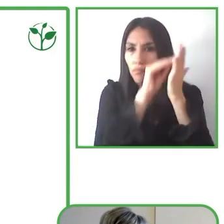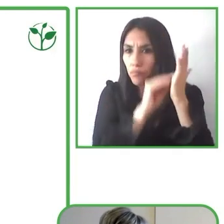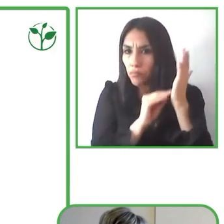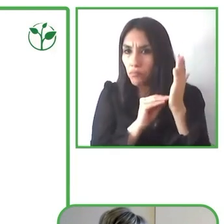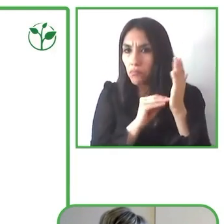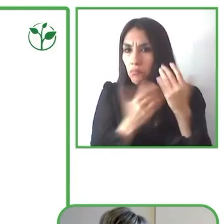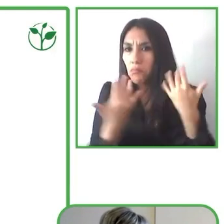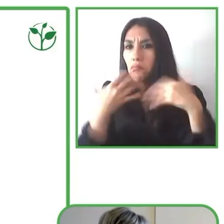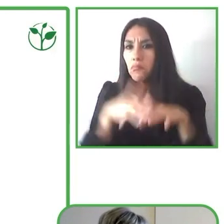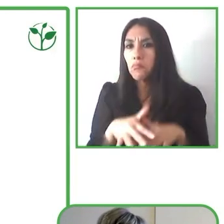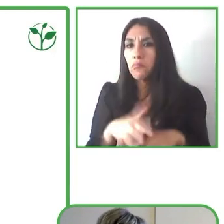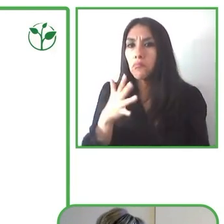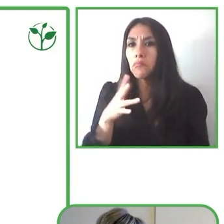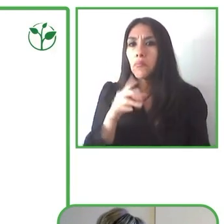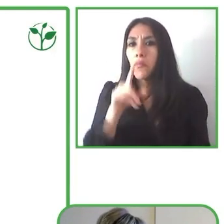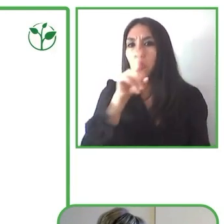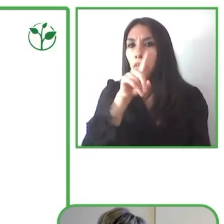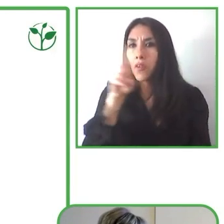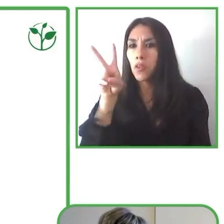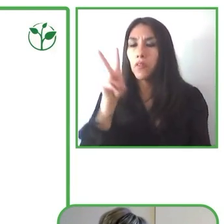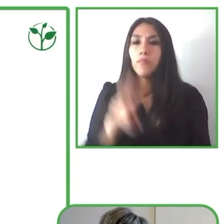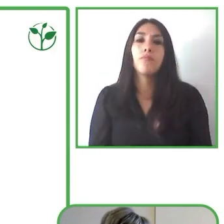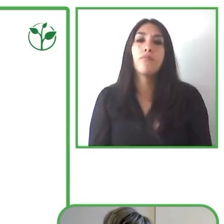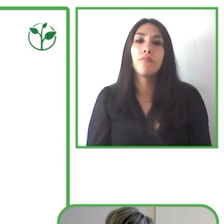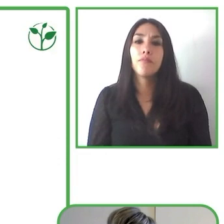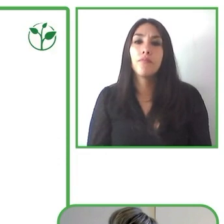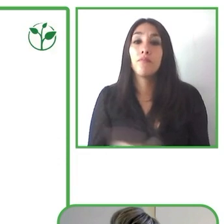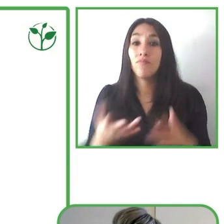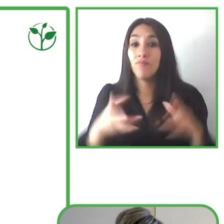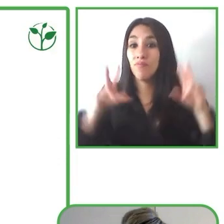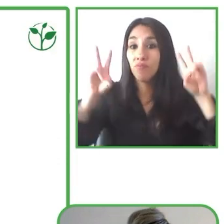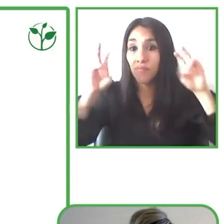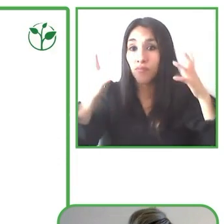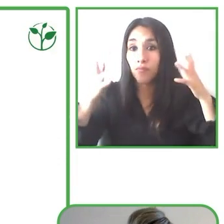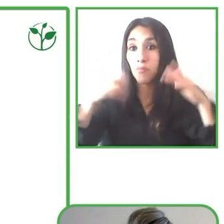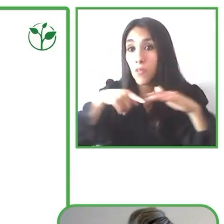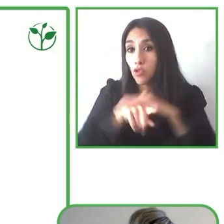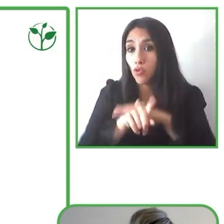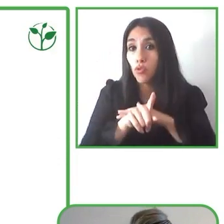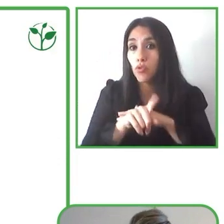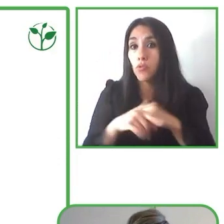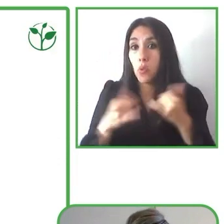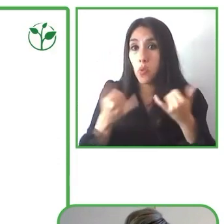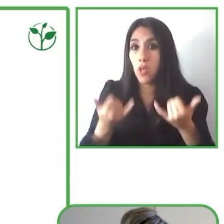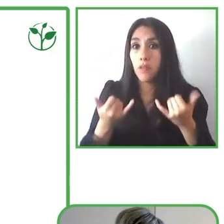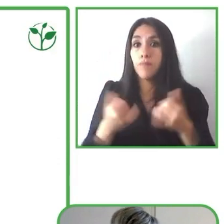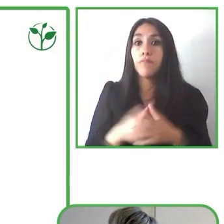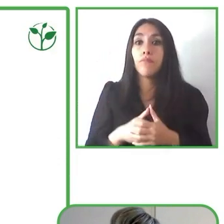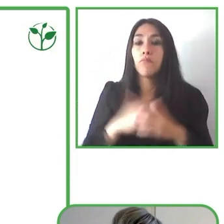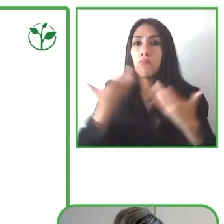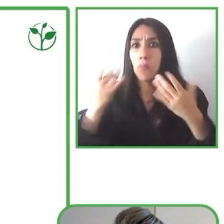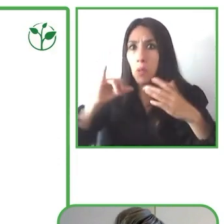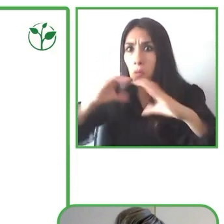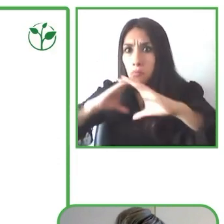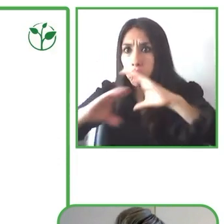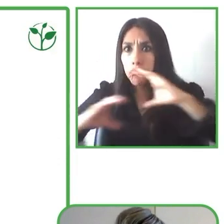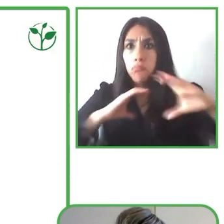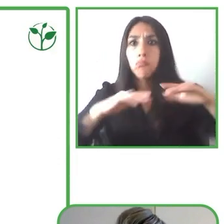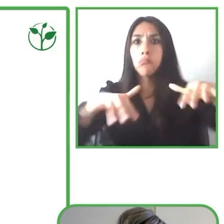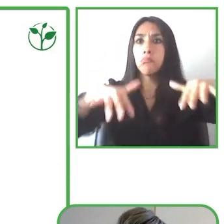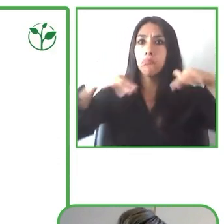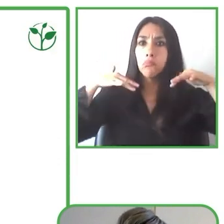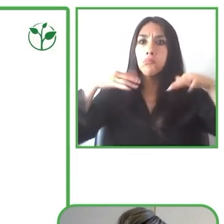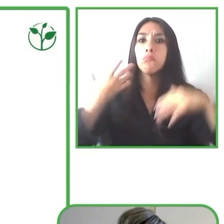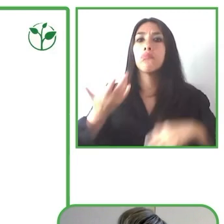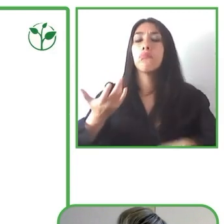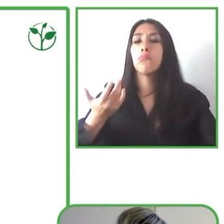física y comunicacional en eventos presenciales, híbridos o virtuales.